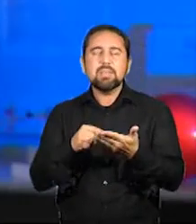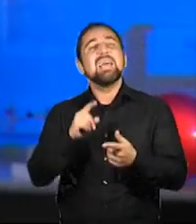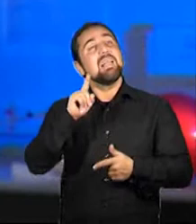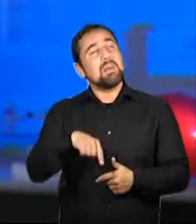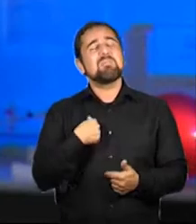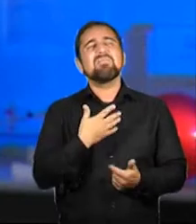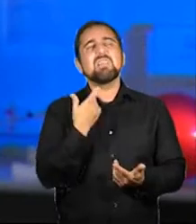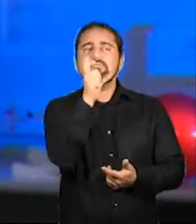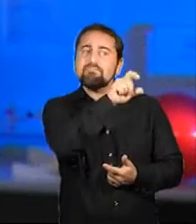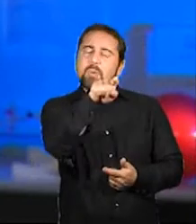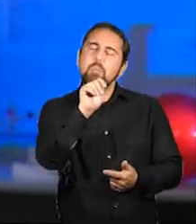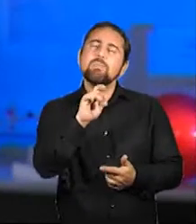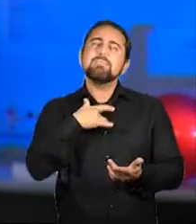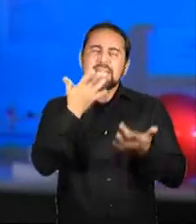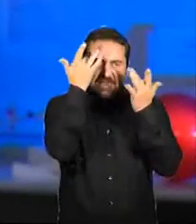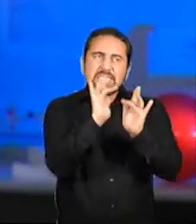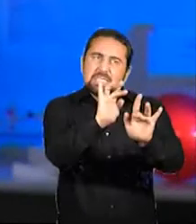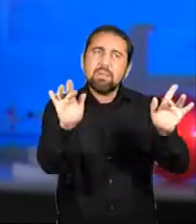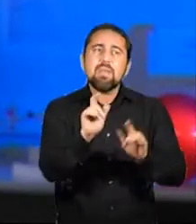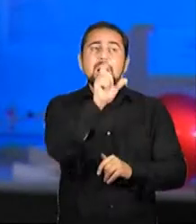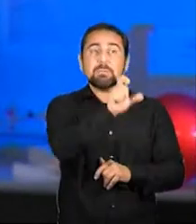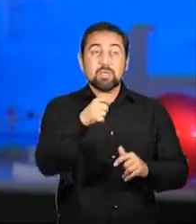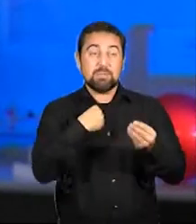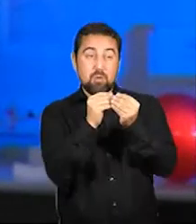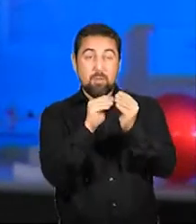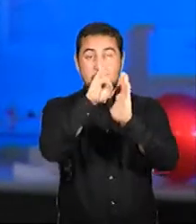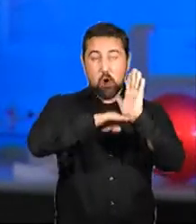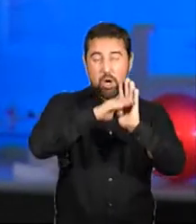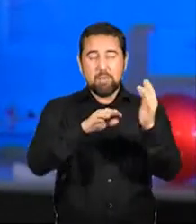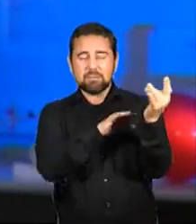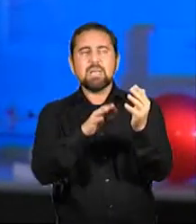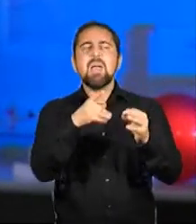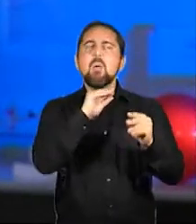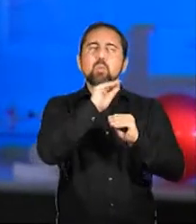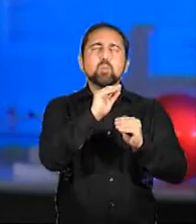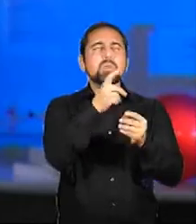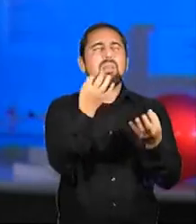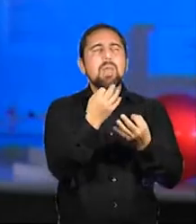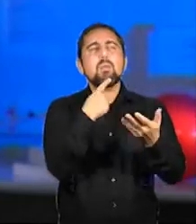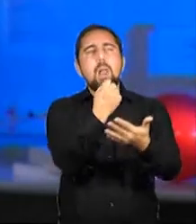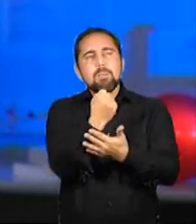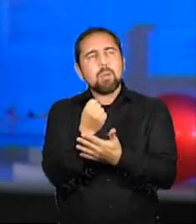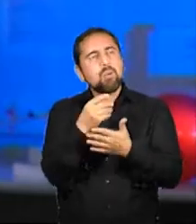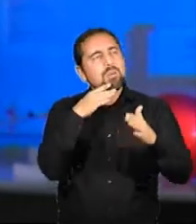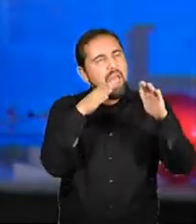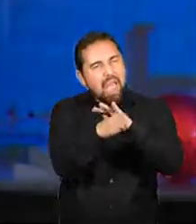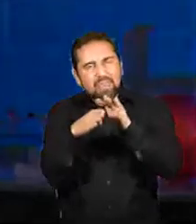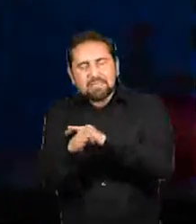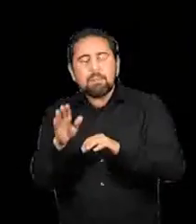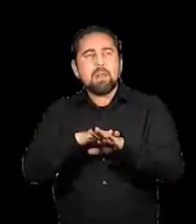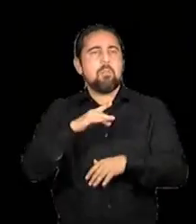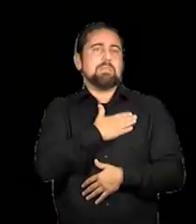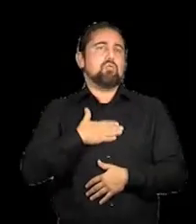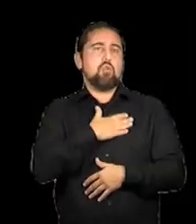También hay que sensibilizar a los programadores que diseñen las cosas de forma accesible para que puedan acceder los sectores de